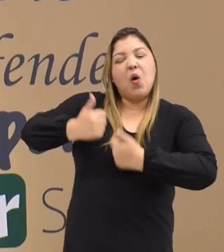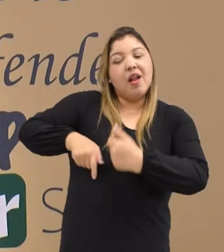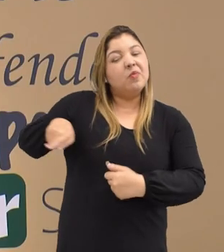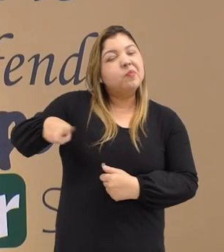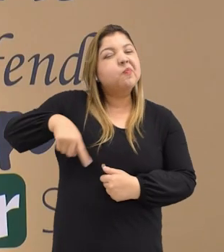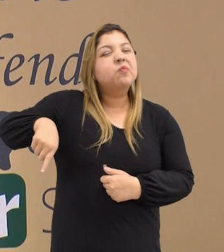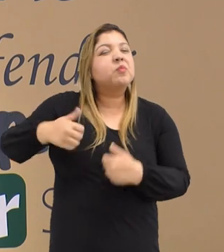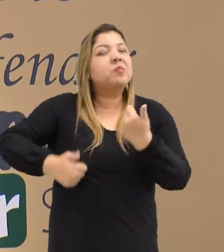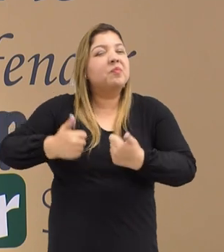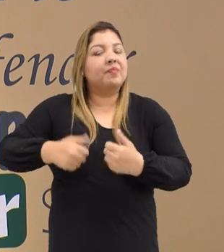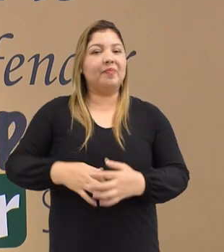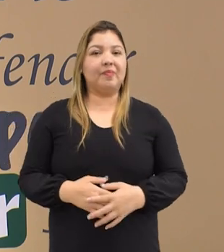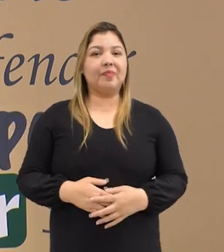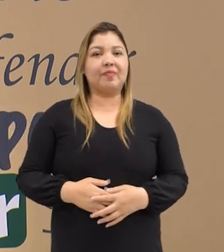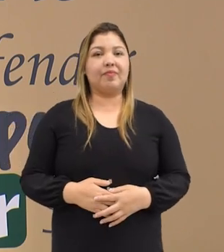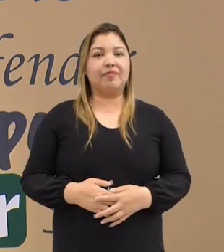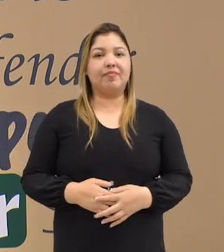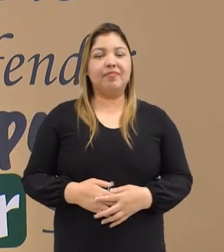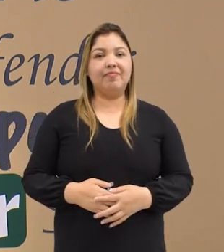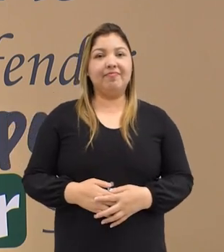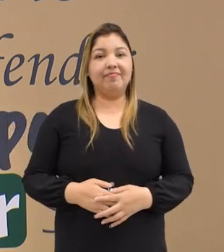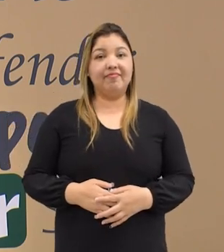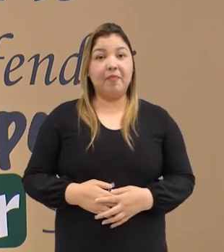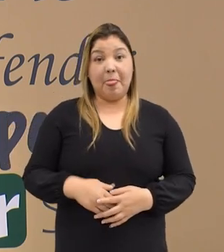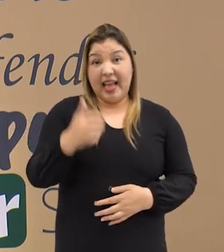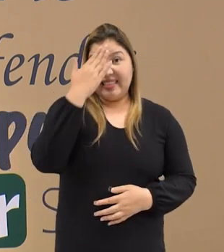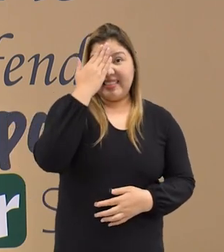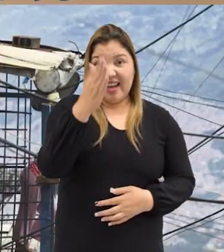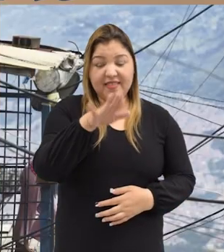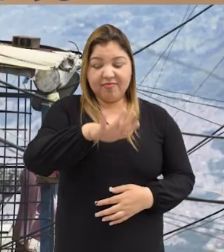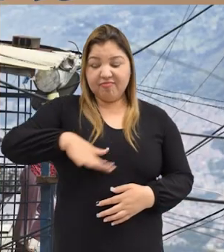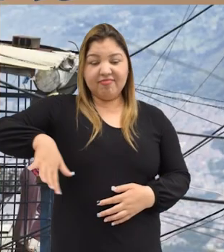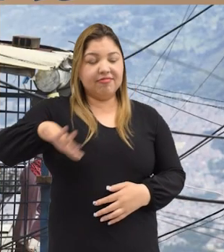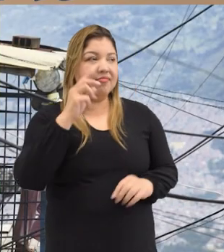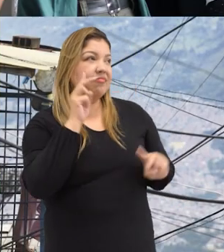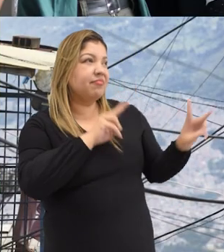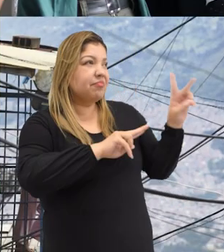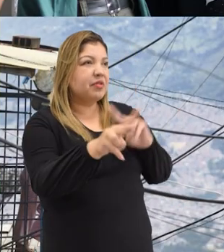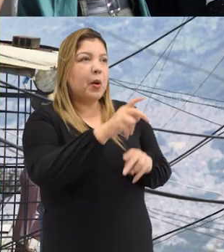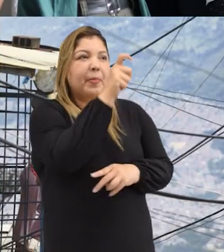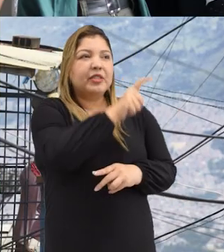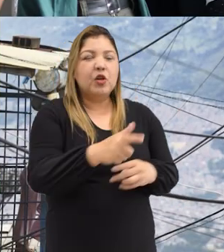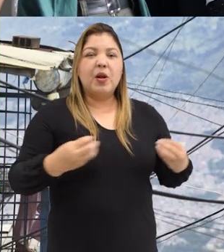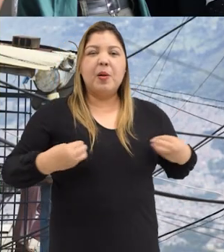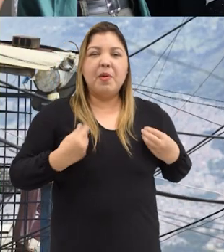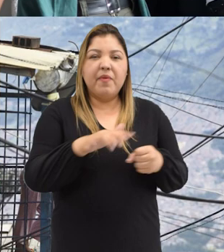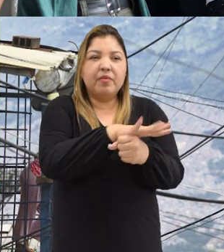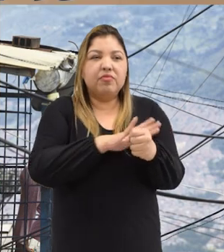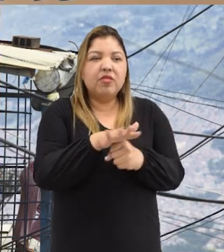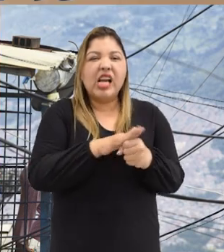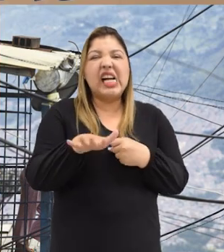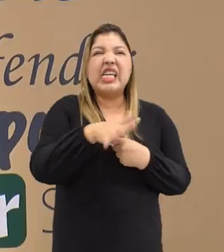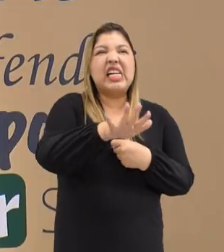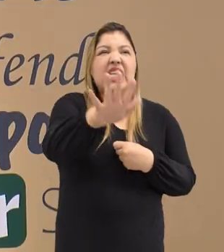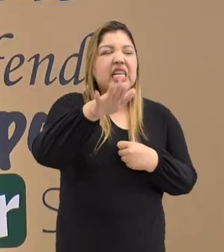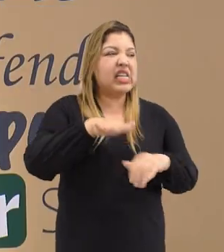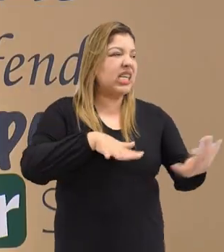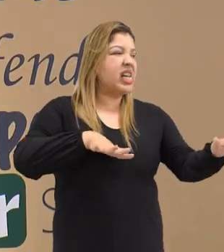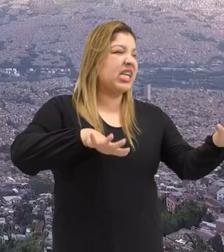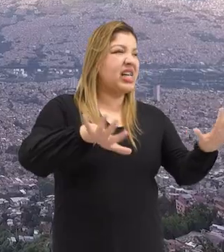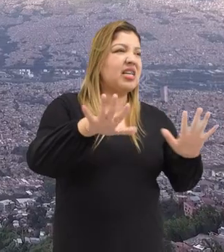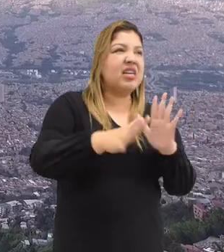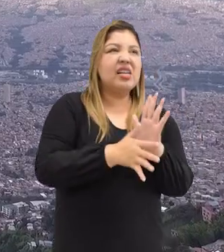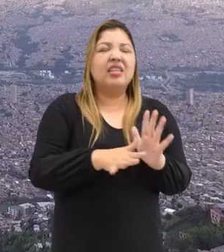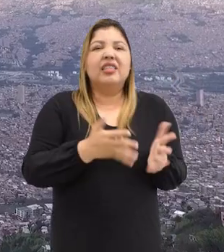¿Sabes qué se dice en Medellín de las personas que viven en barrios populares o en barrios periféricos?